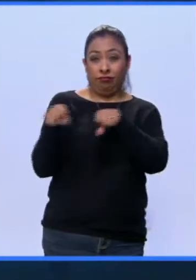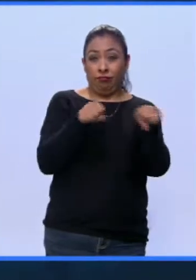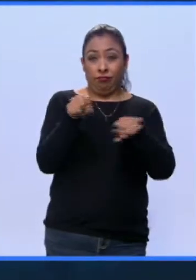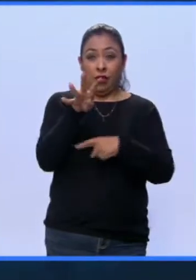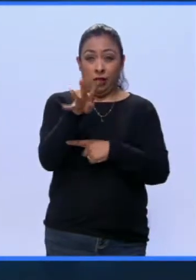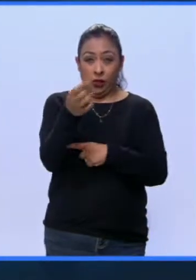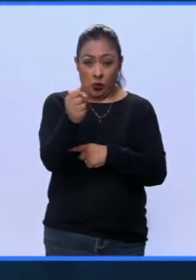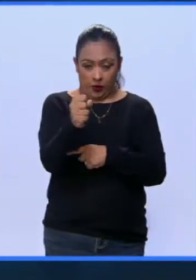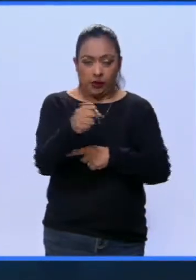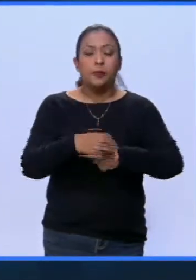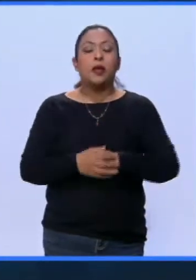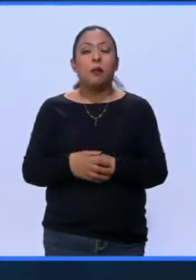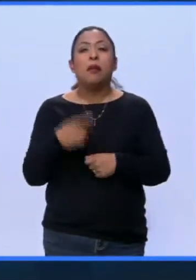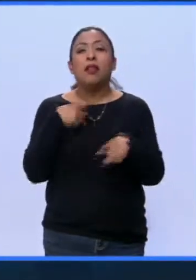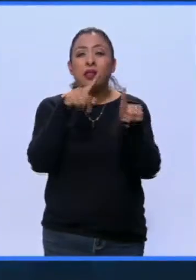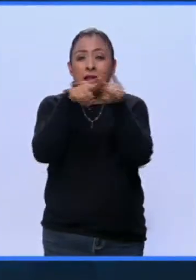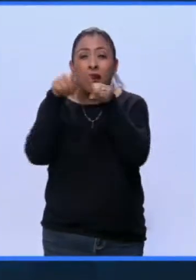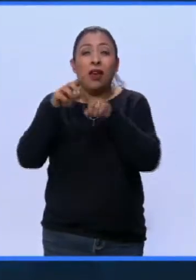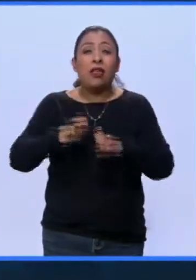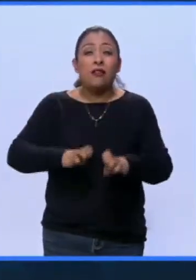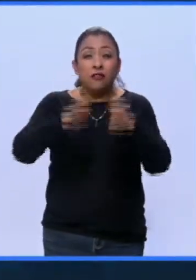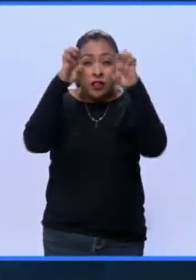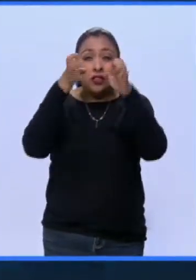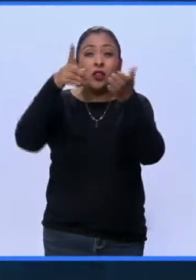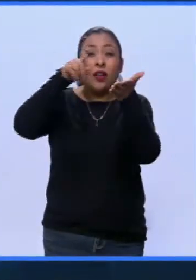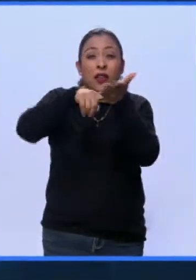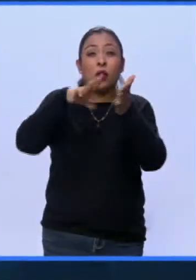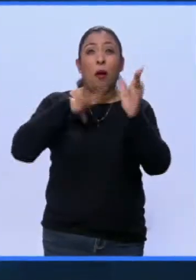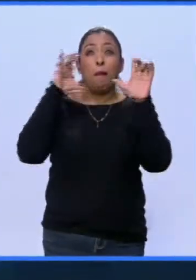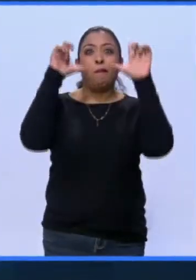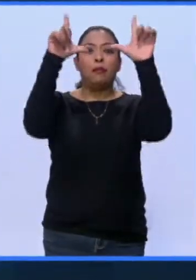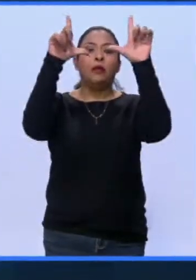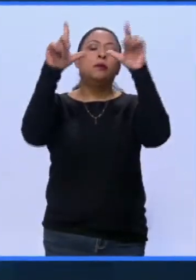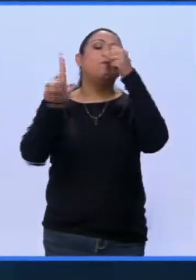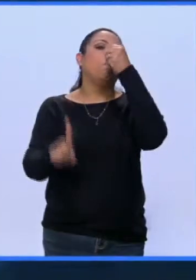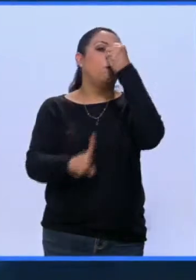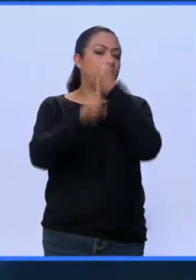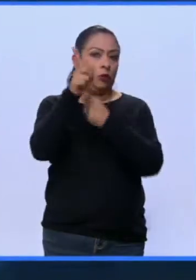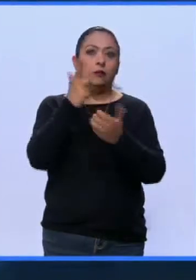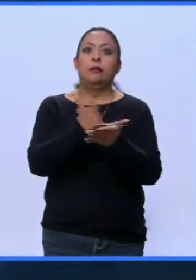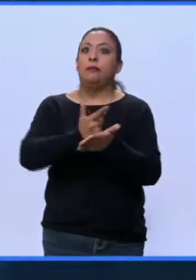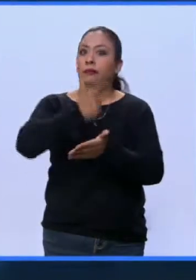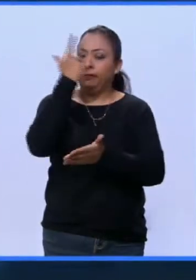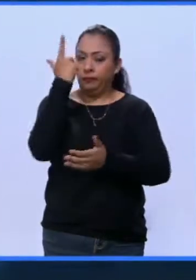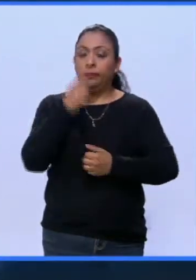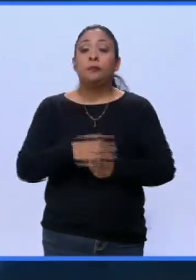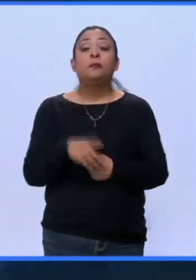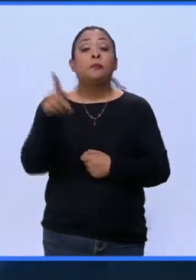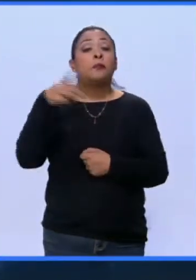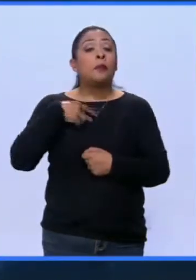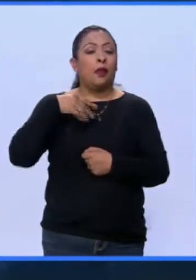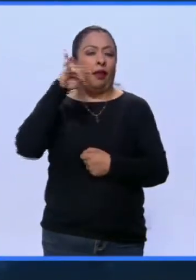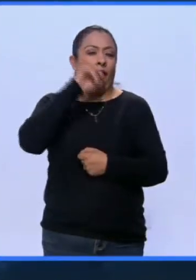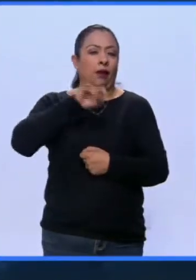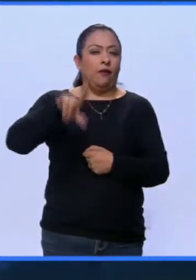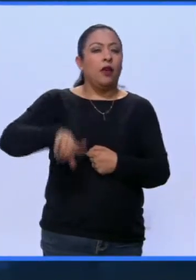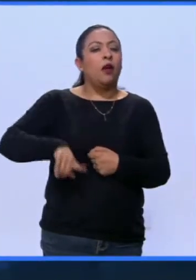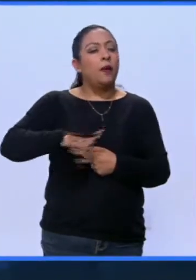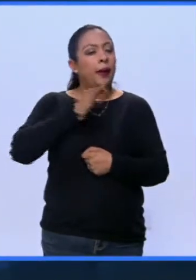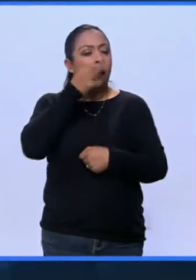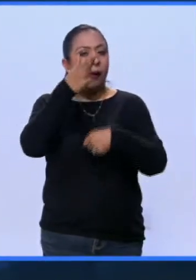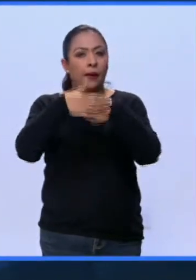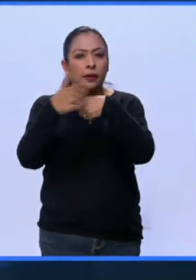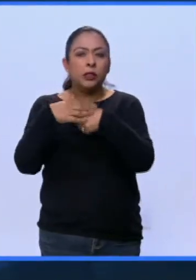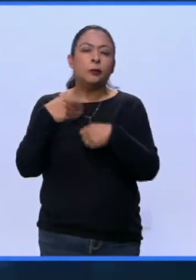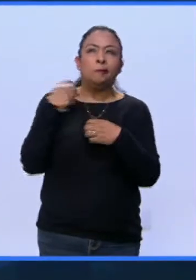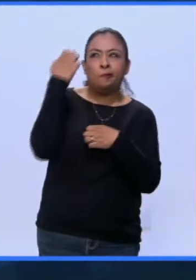19 de septiembre, varios edificios con espectaculares tuvieron problemas severos. El jefe de gobierno ya dijo que va a hacer una